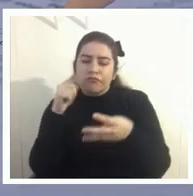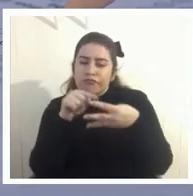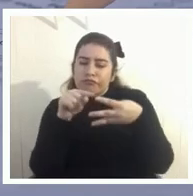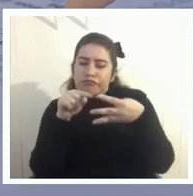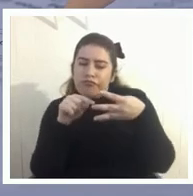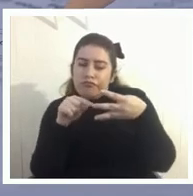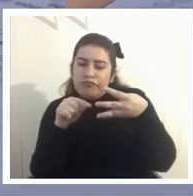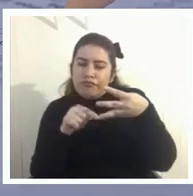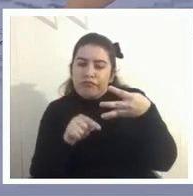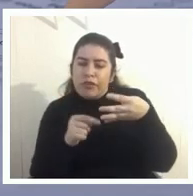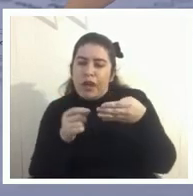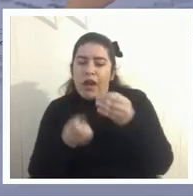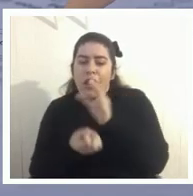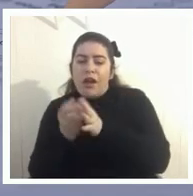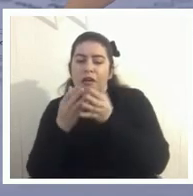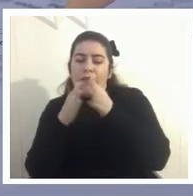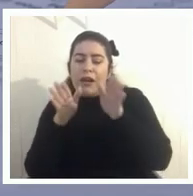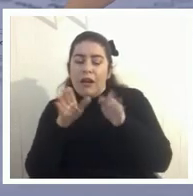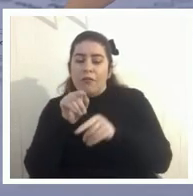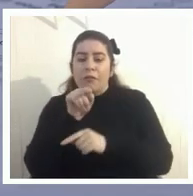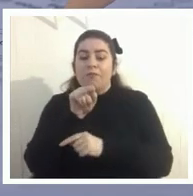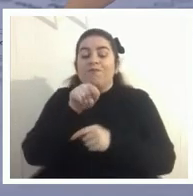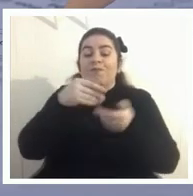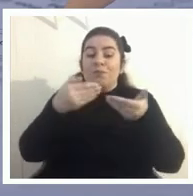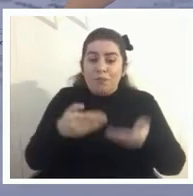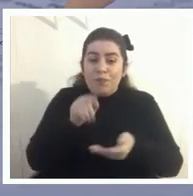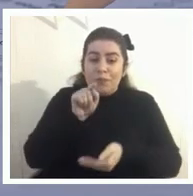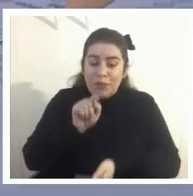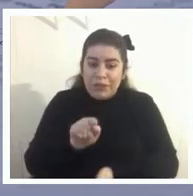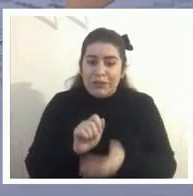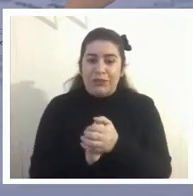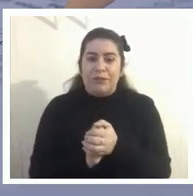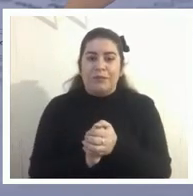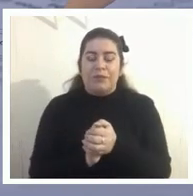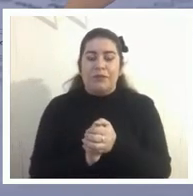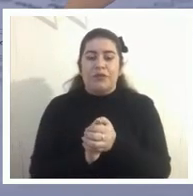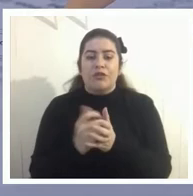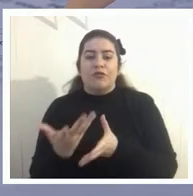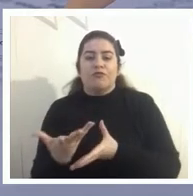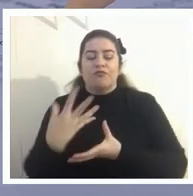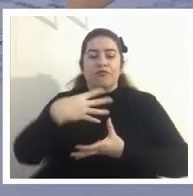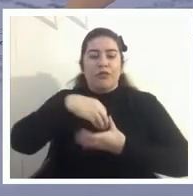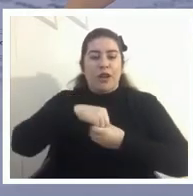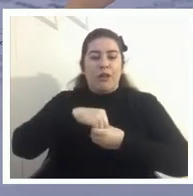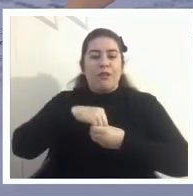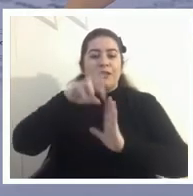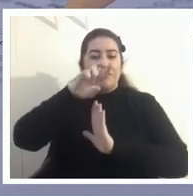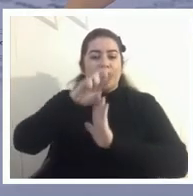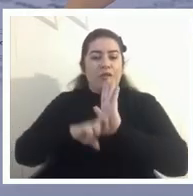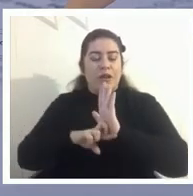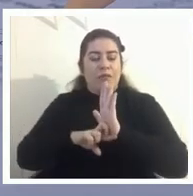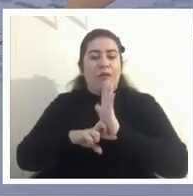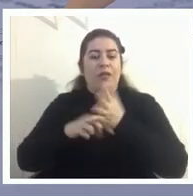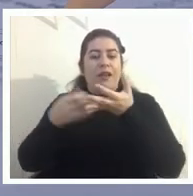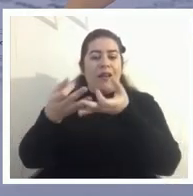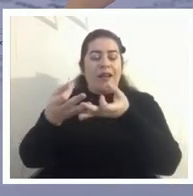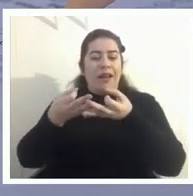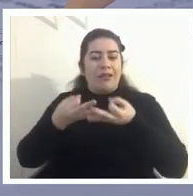neoliberalismo así que por eso que nos involucramos en este proyecto de rendición de cuentas inteligentes